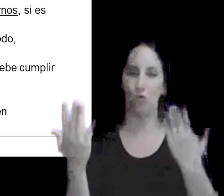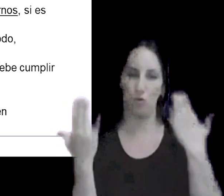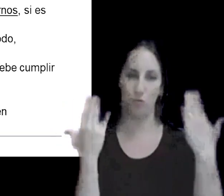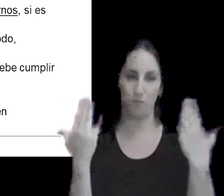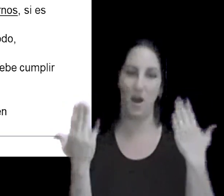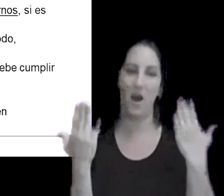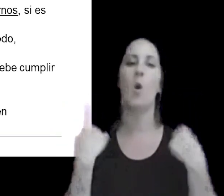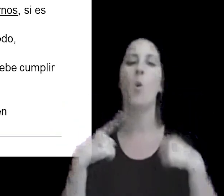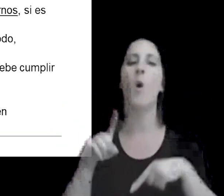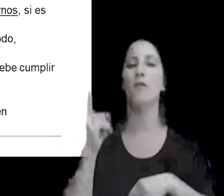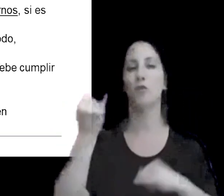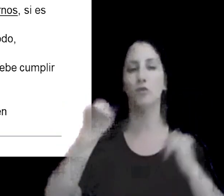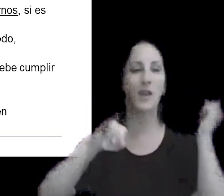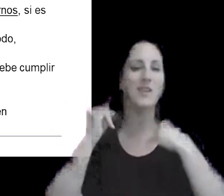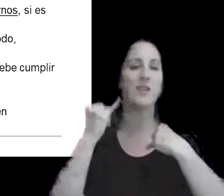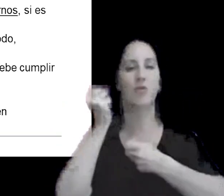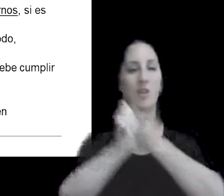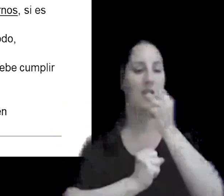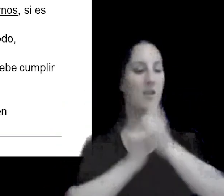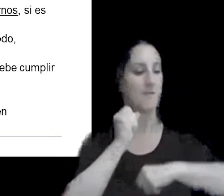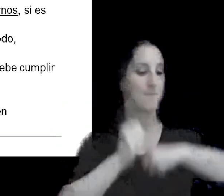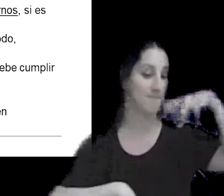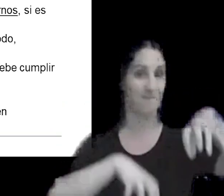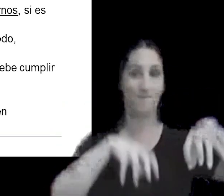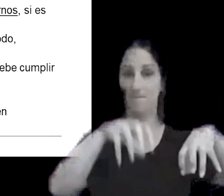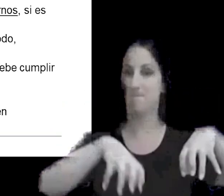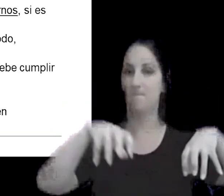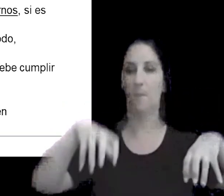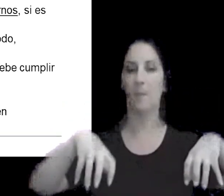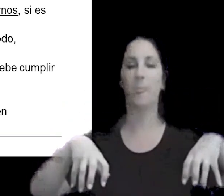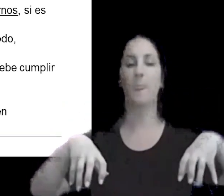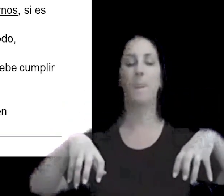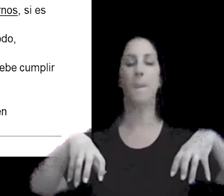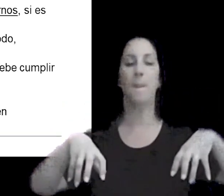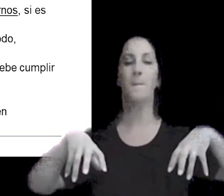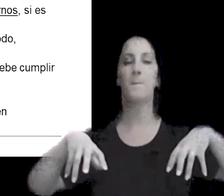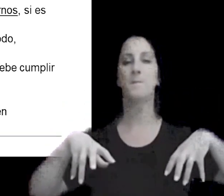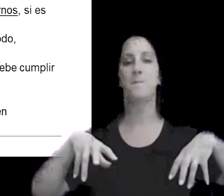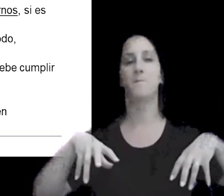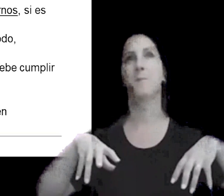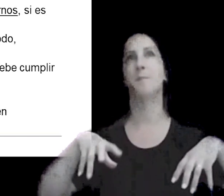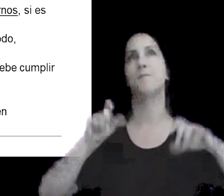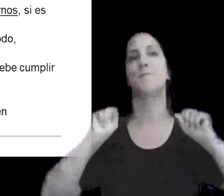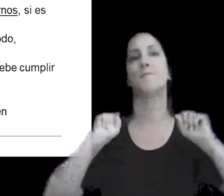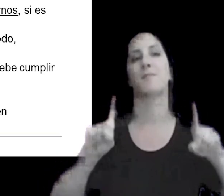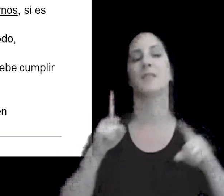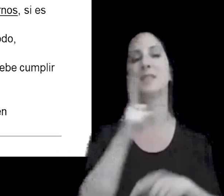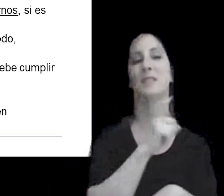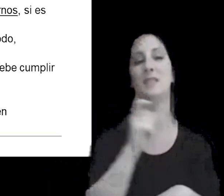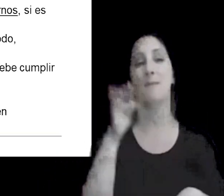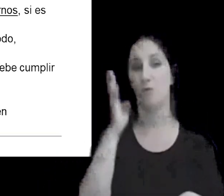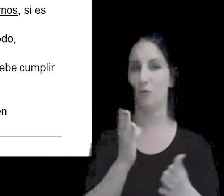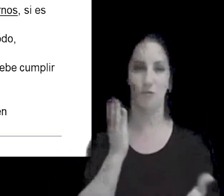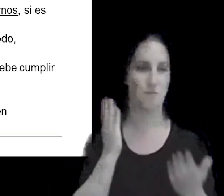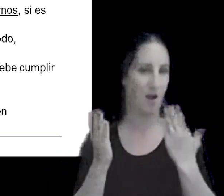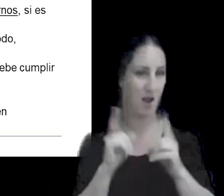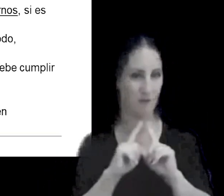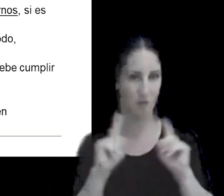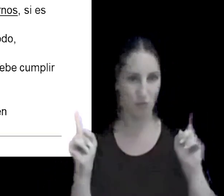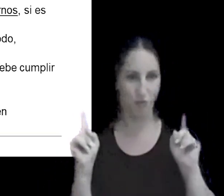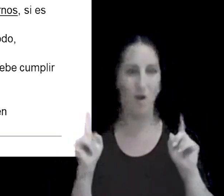transacciones o las compañías que se utilizan no son naturalmente 100% comparables y